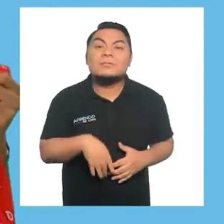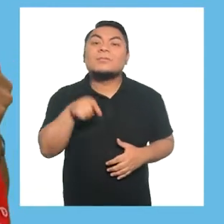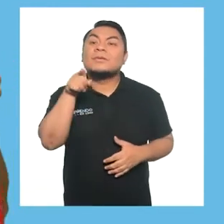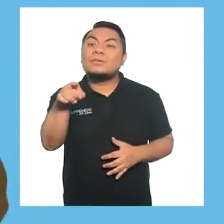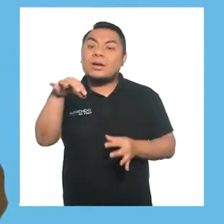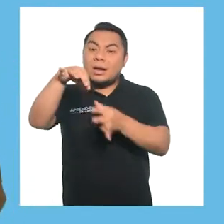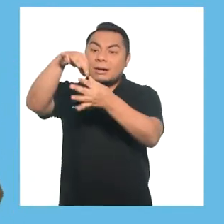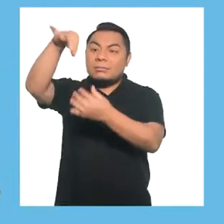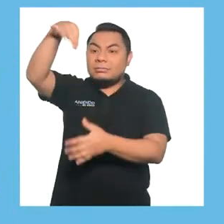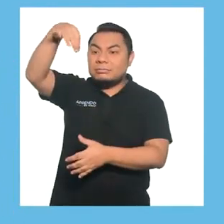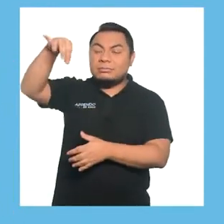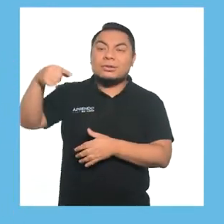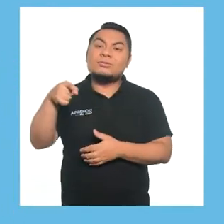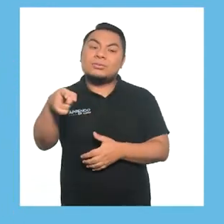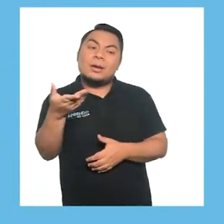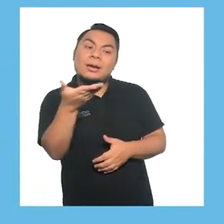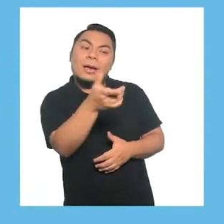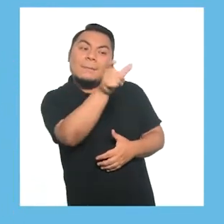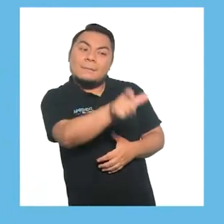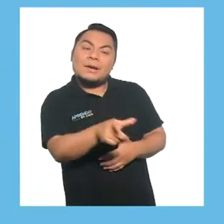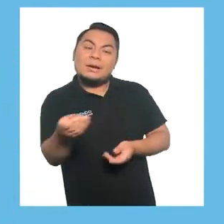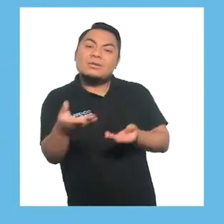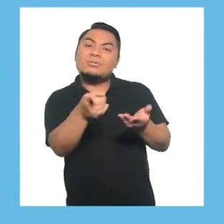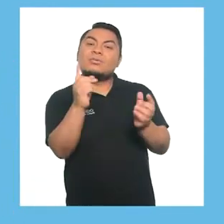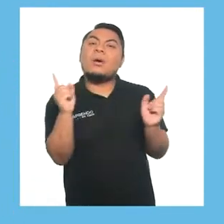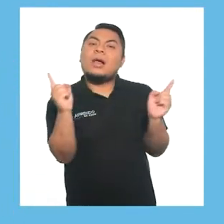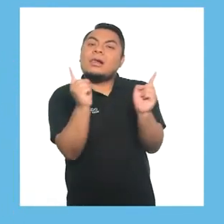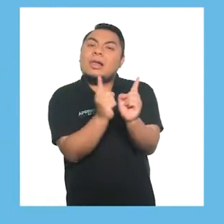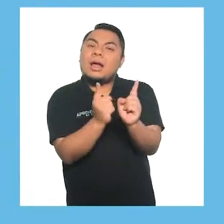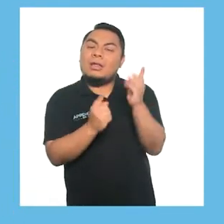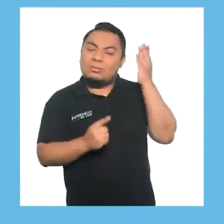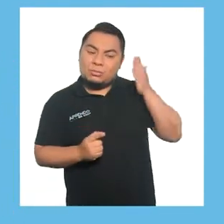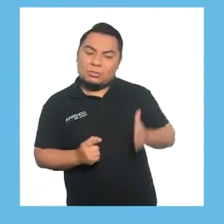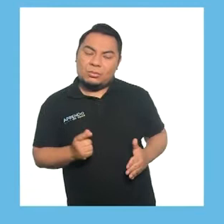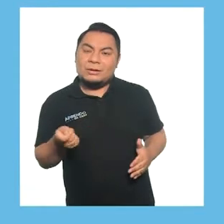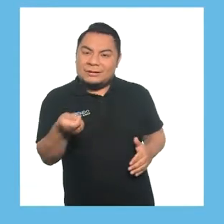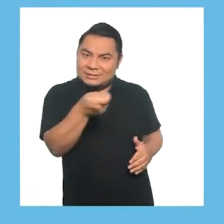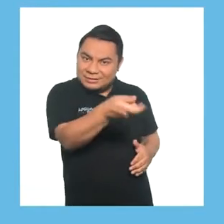Pásale el pañuelo a la persona que está a tu lado.